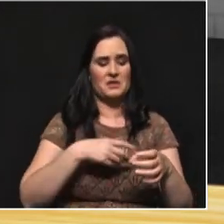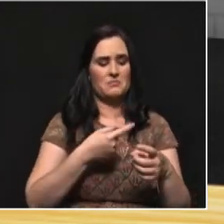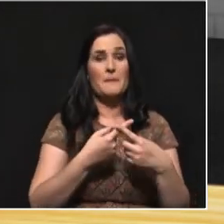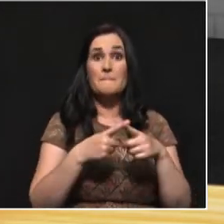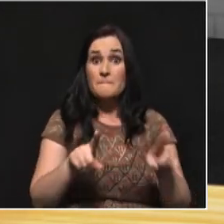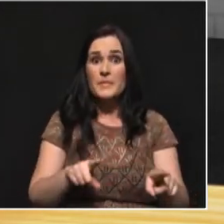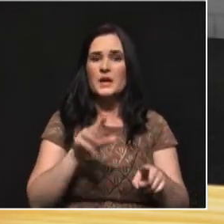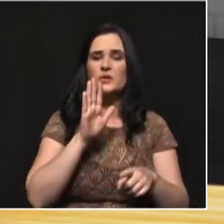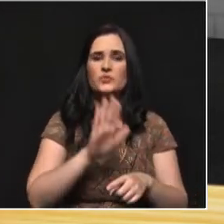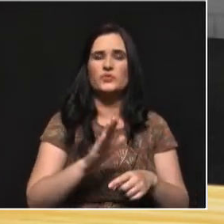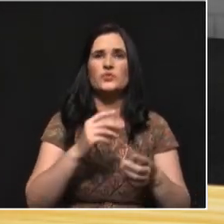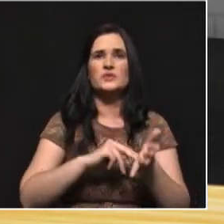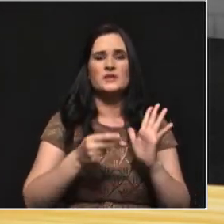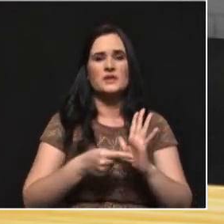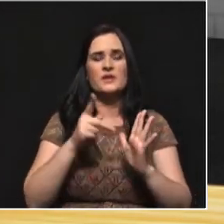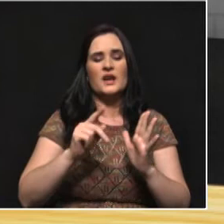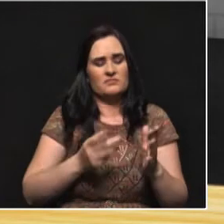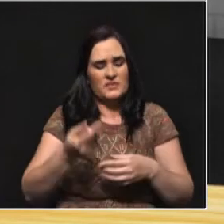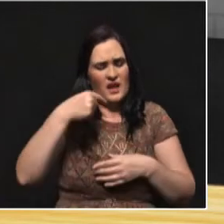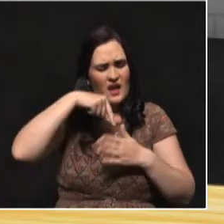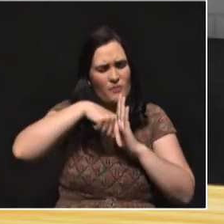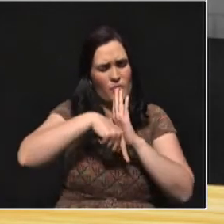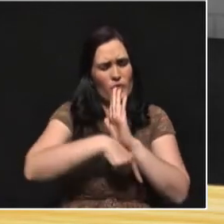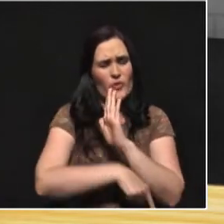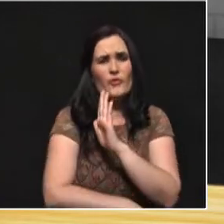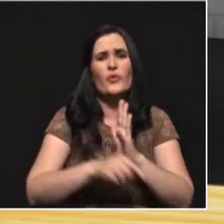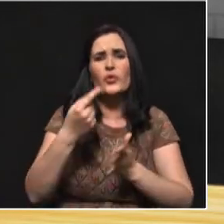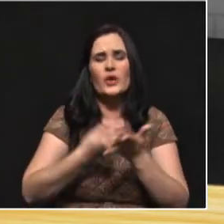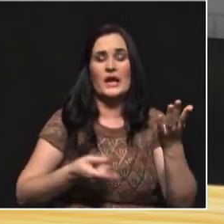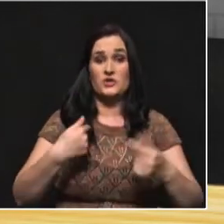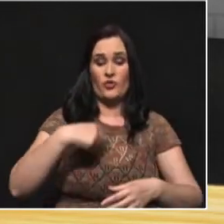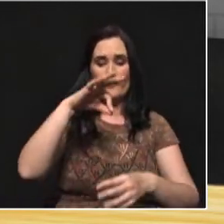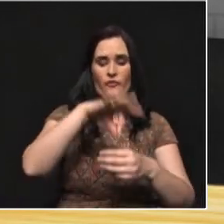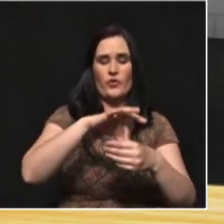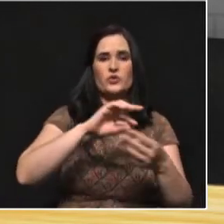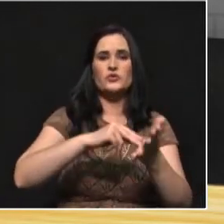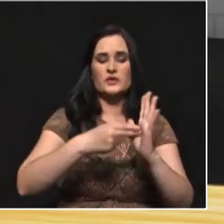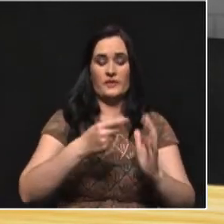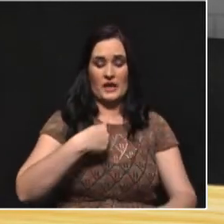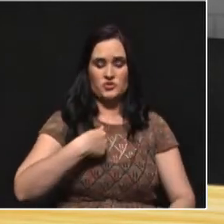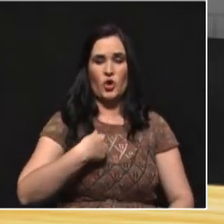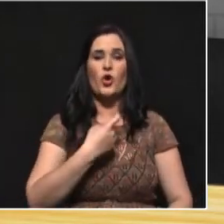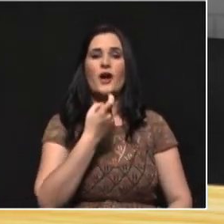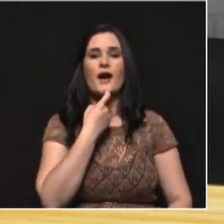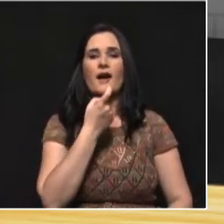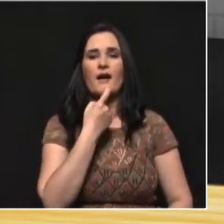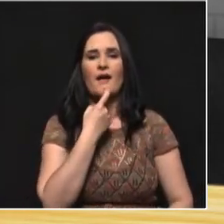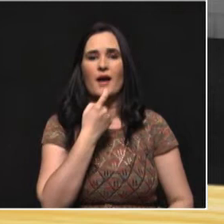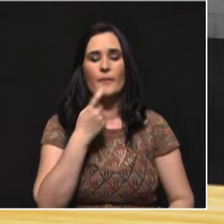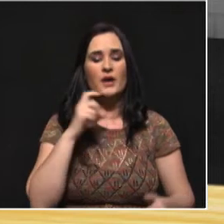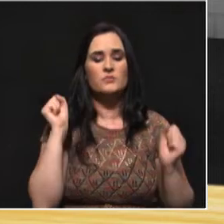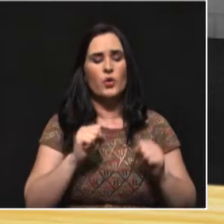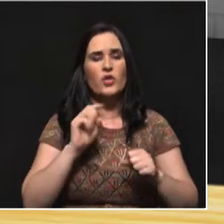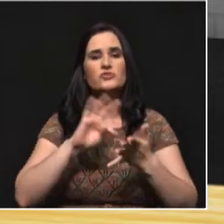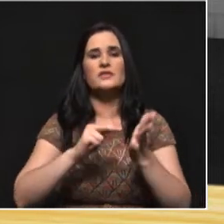el sentido genérico, el voto es una capacidad que tiene el ciudadano, una capacidad de poder,